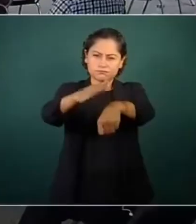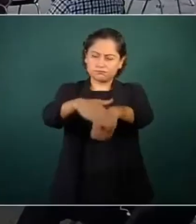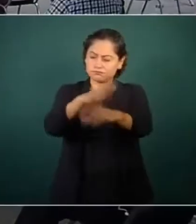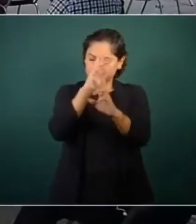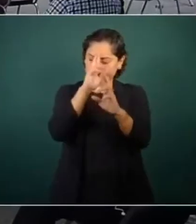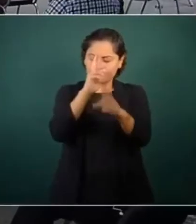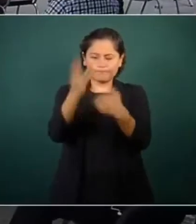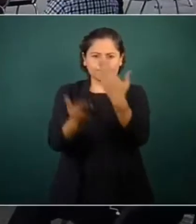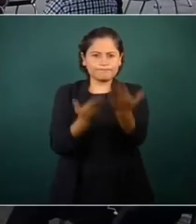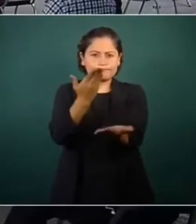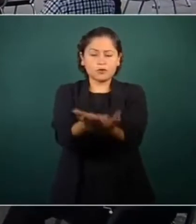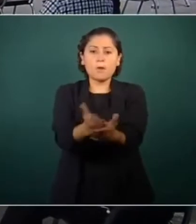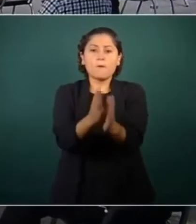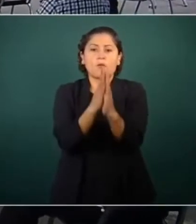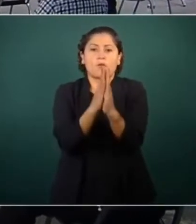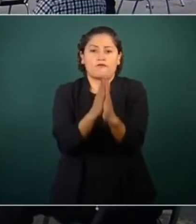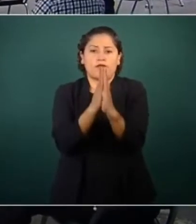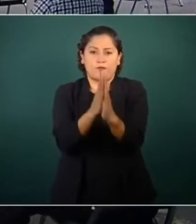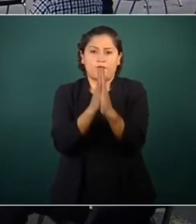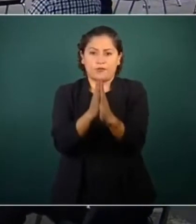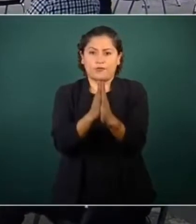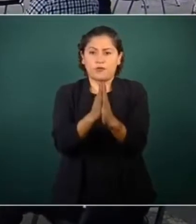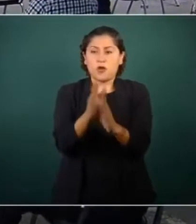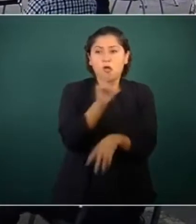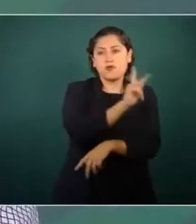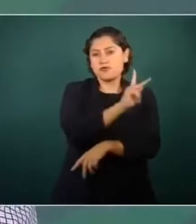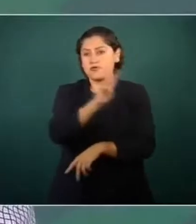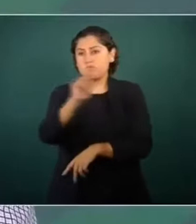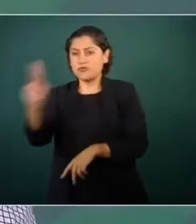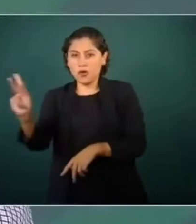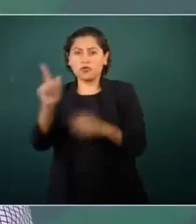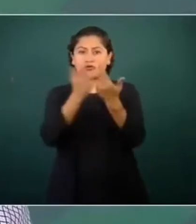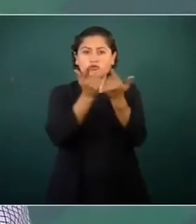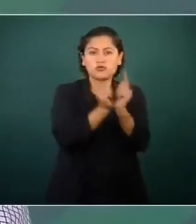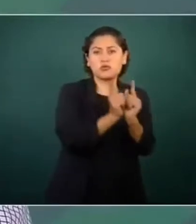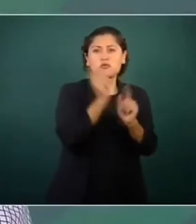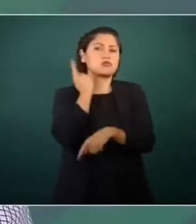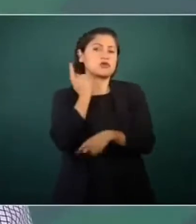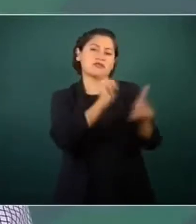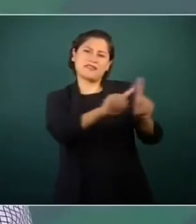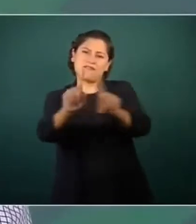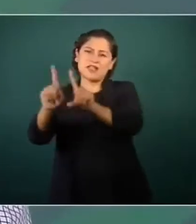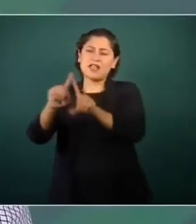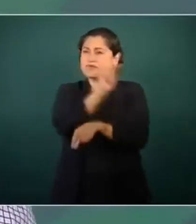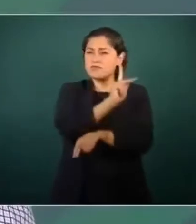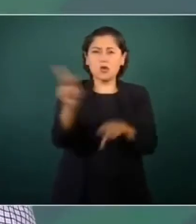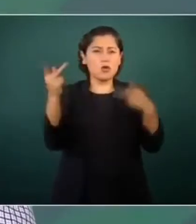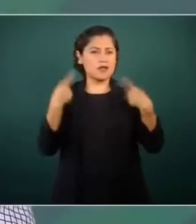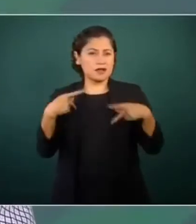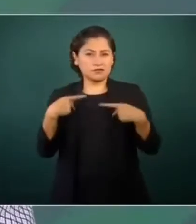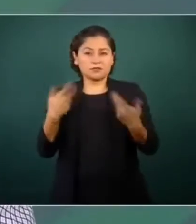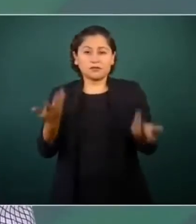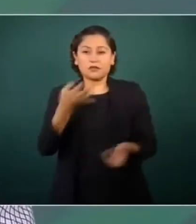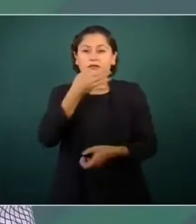a todos, de partidos a todos. Nosotros no estamos